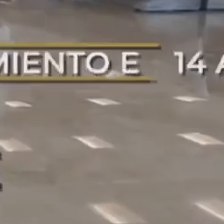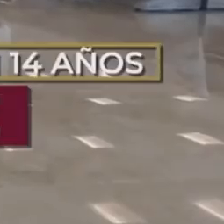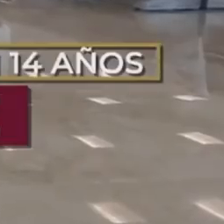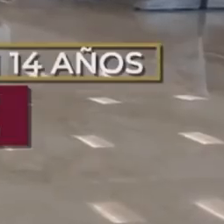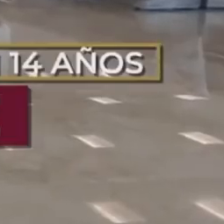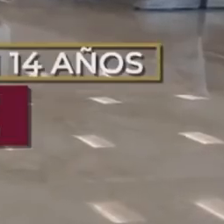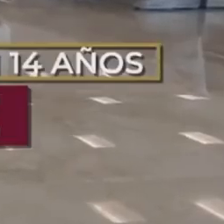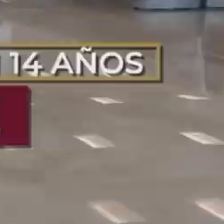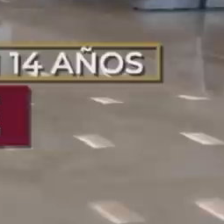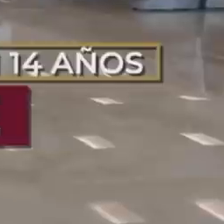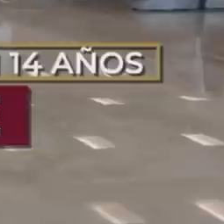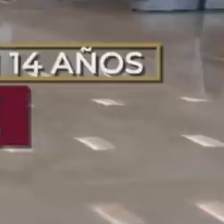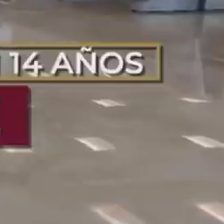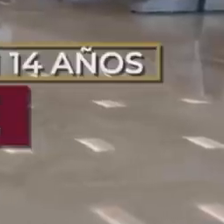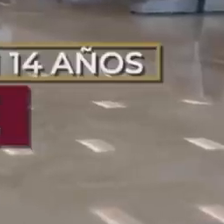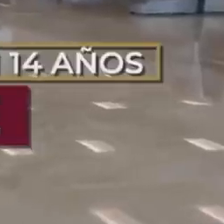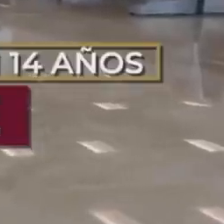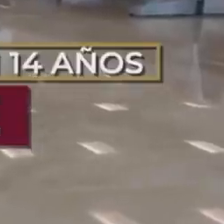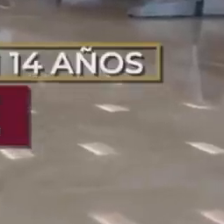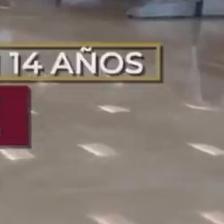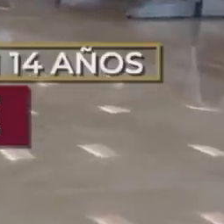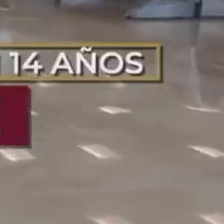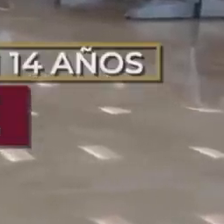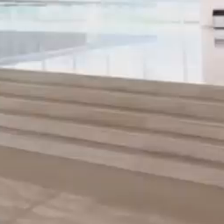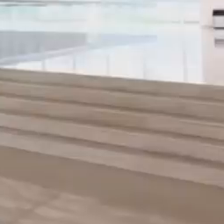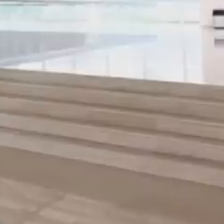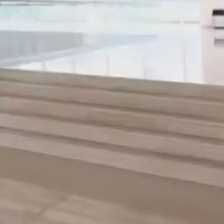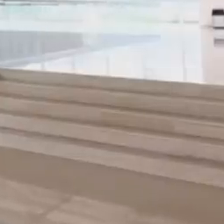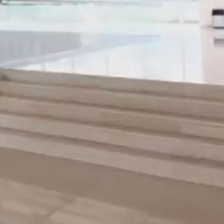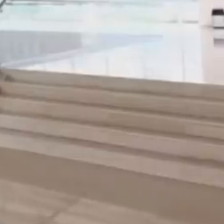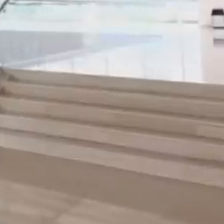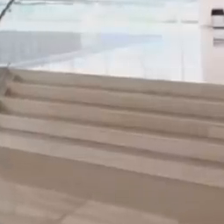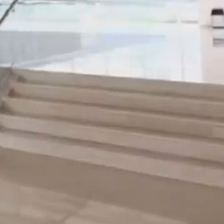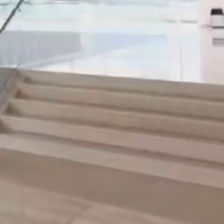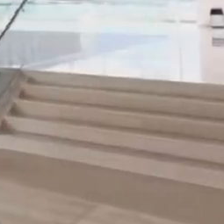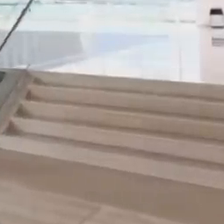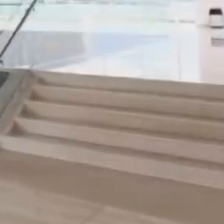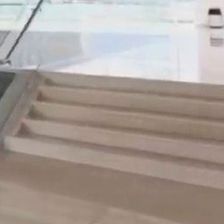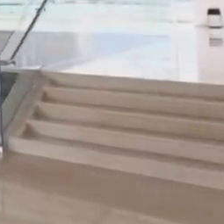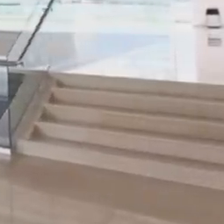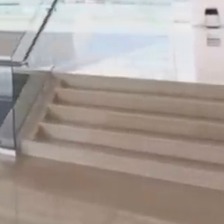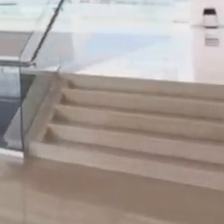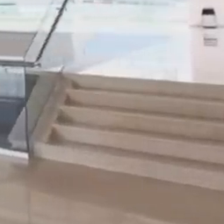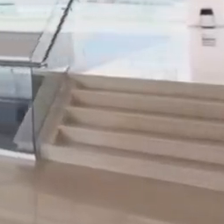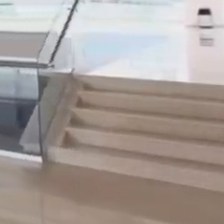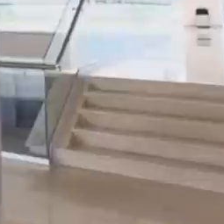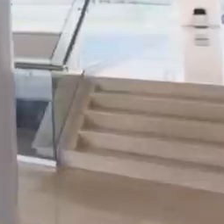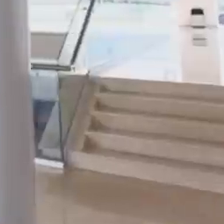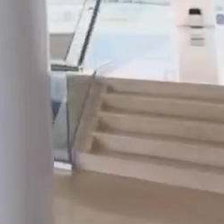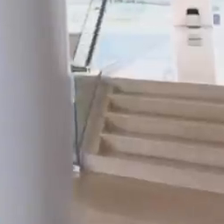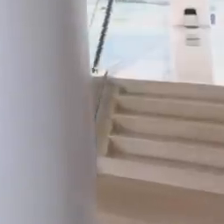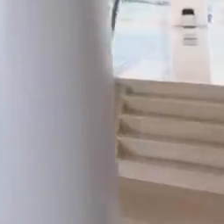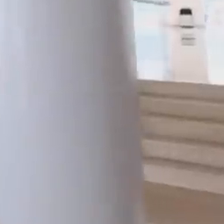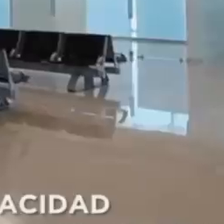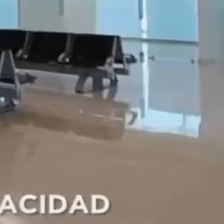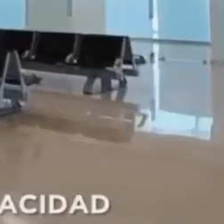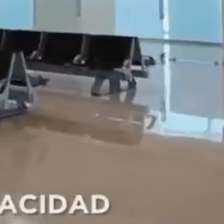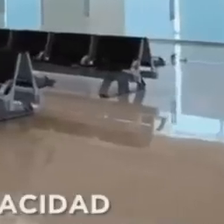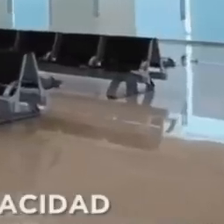representa un 500% de crecimiento en 14 años y que no se ha dado en ninguna entidad del país en tan poco tiempo.